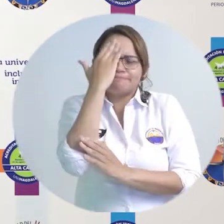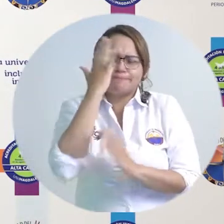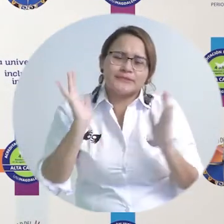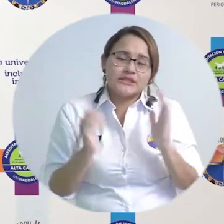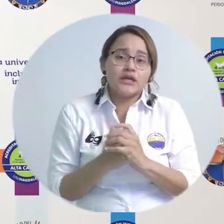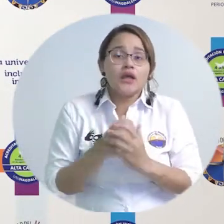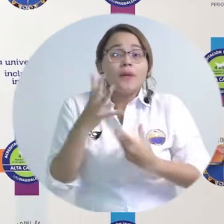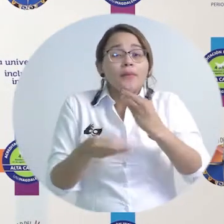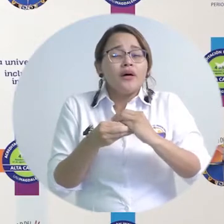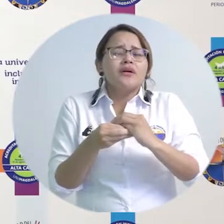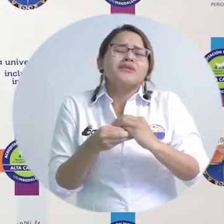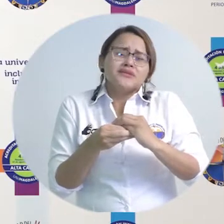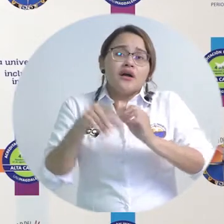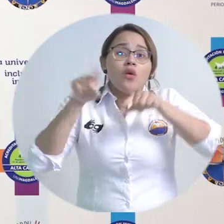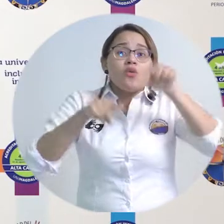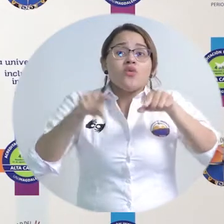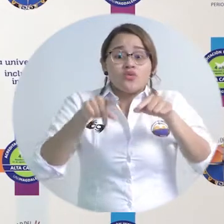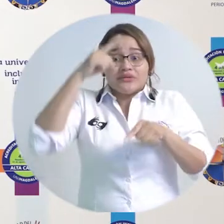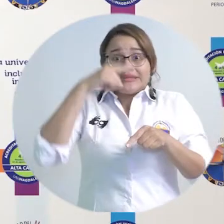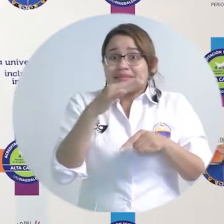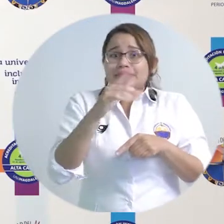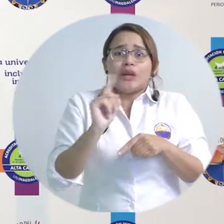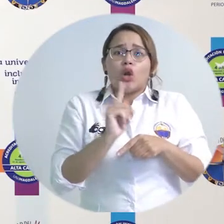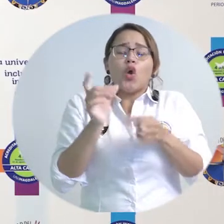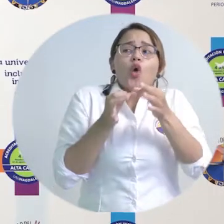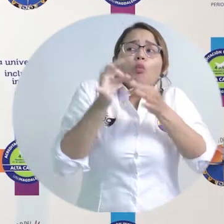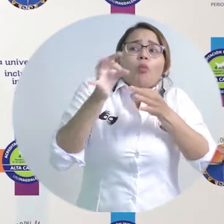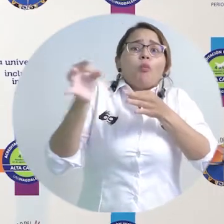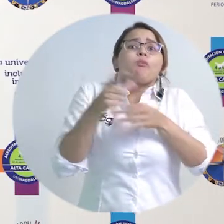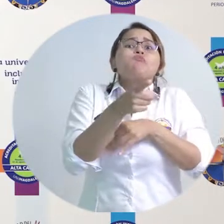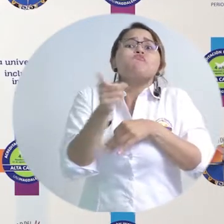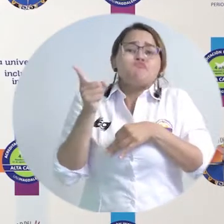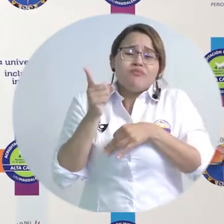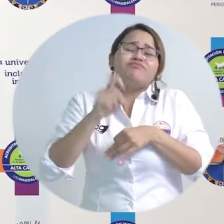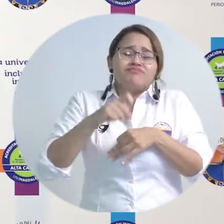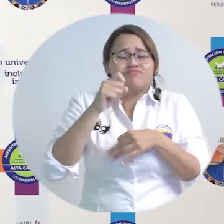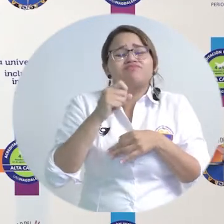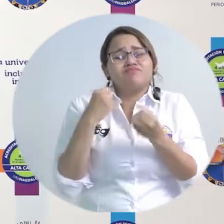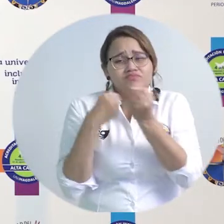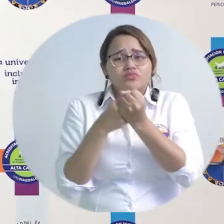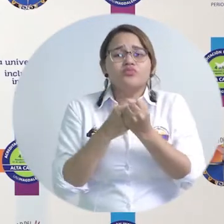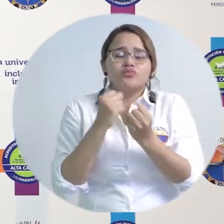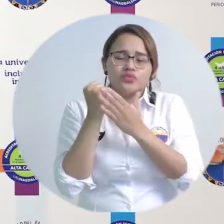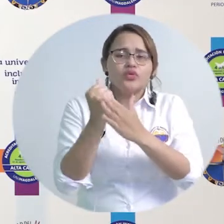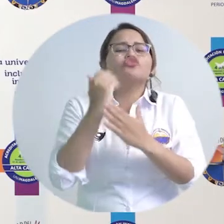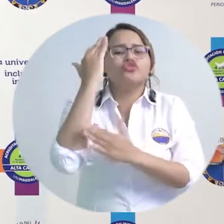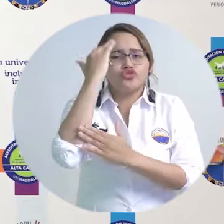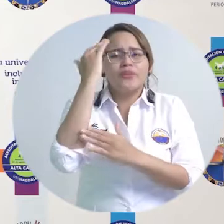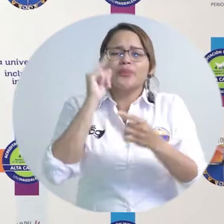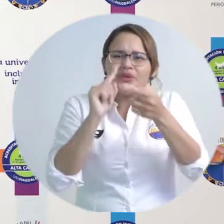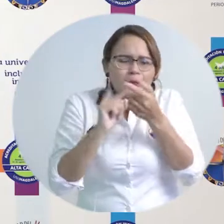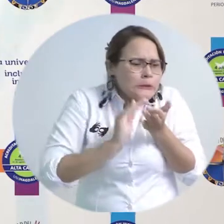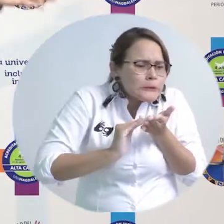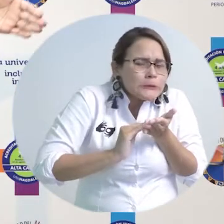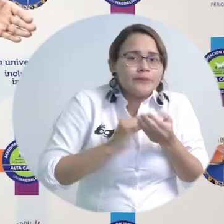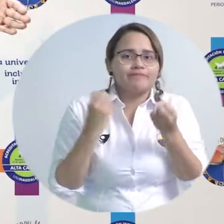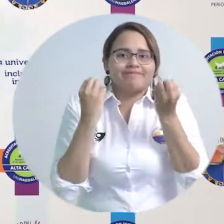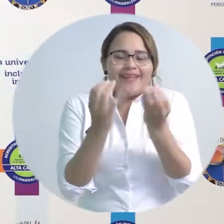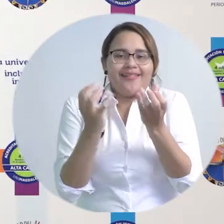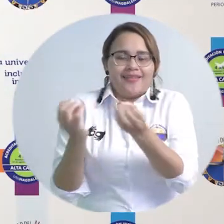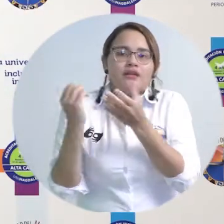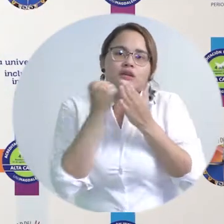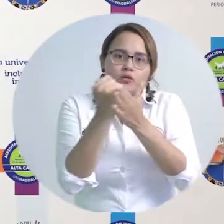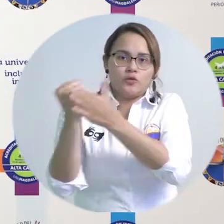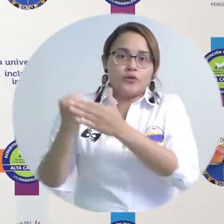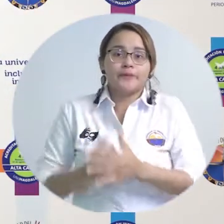ampliar el fondo para seguir sumándonos más en esta iniciativa y lo importante es que al generar un reclamo cada 15 días